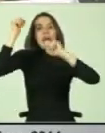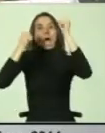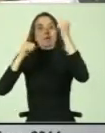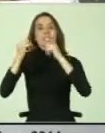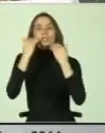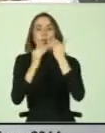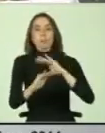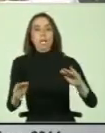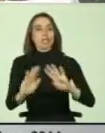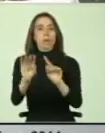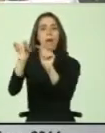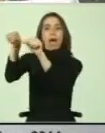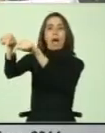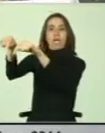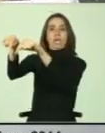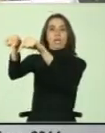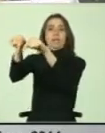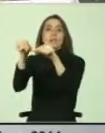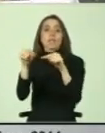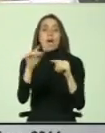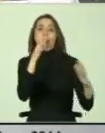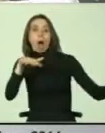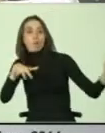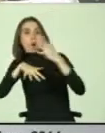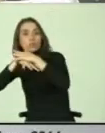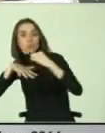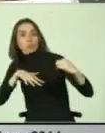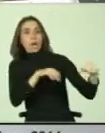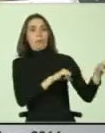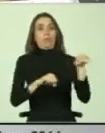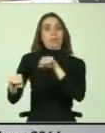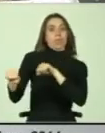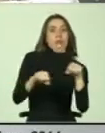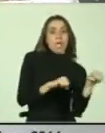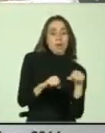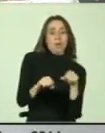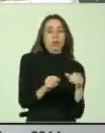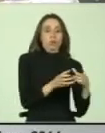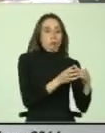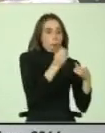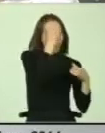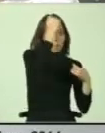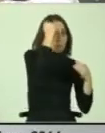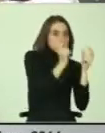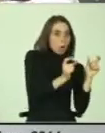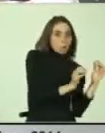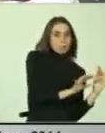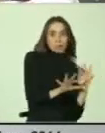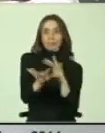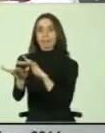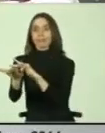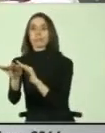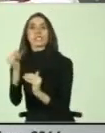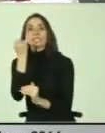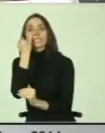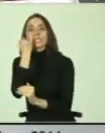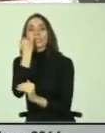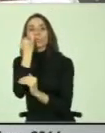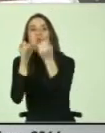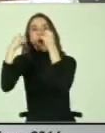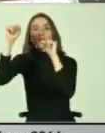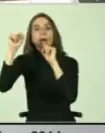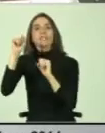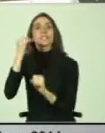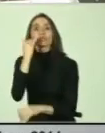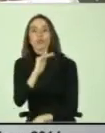Entonces, está todo este tema de que si viene un tsunami y si hay un terremoto, digamos, los cuerpos de bomberos van a atender al Instituto de Rehabilitación Infantil. Y se